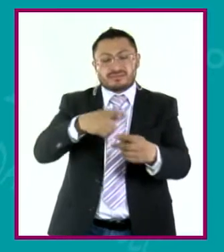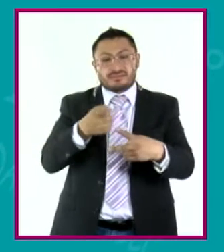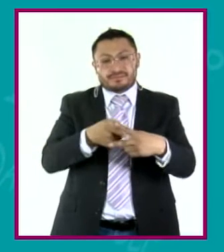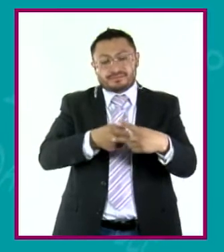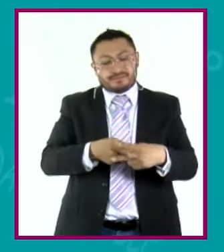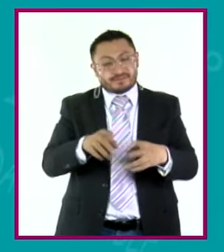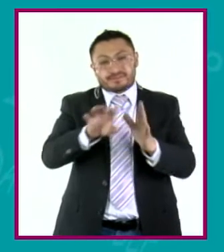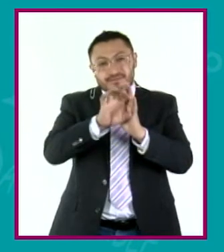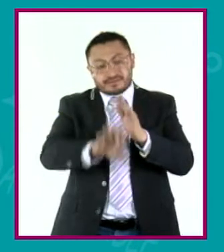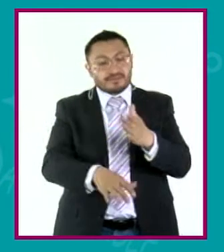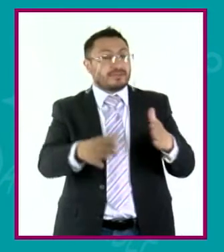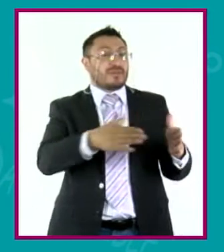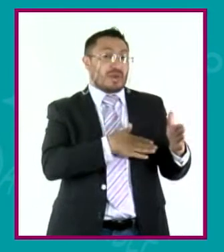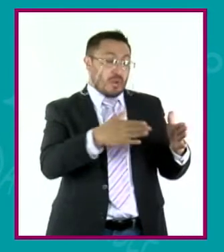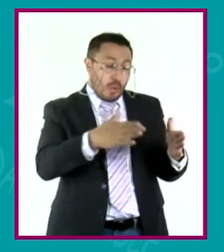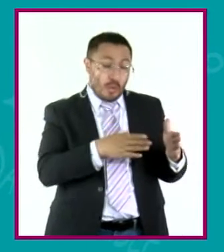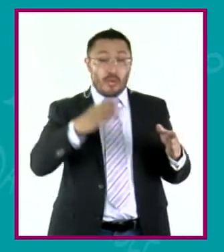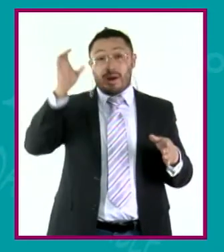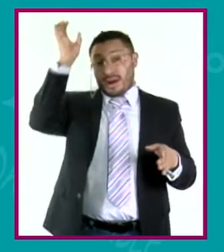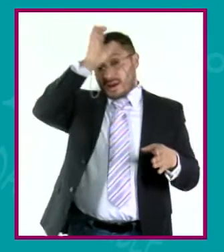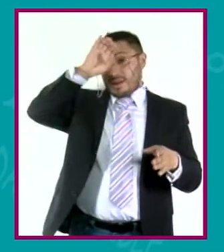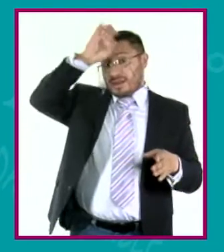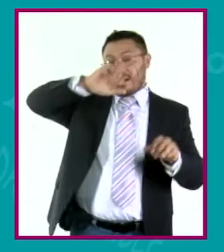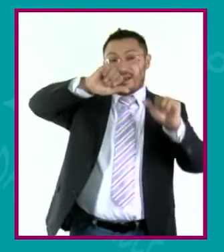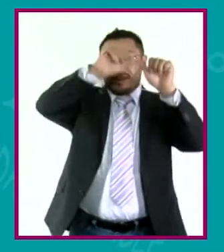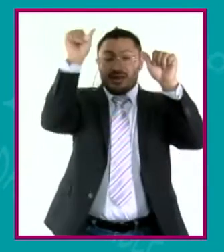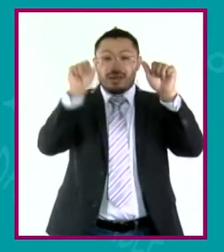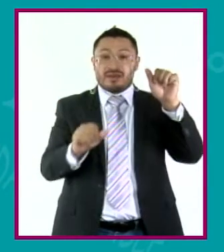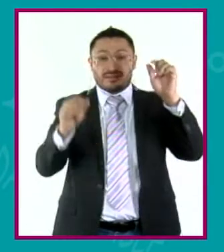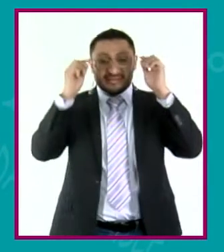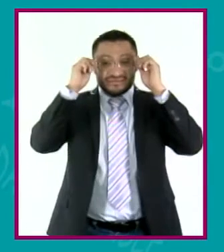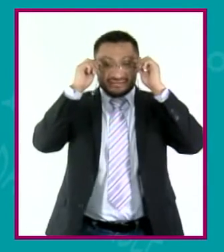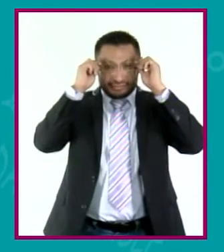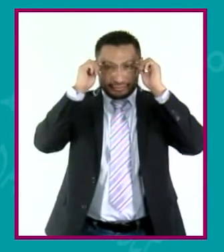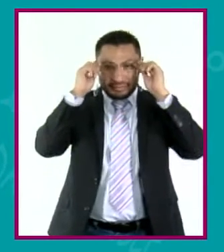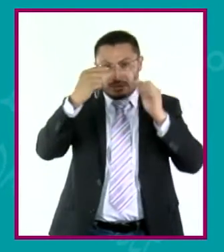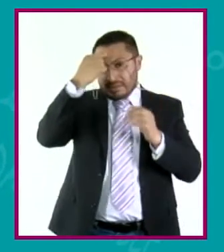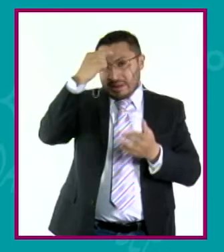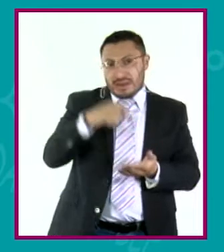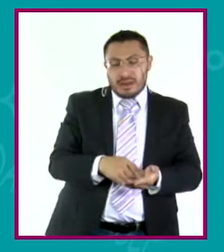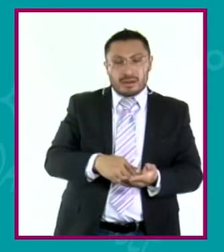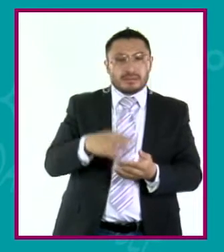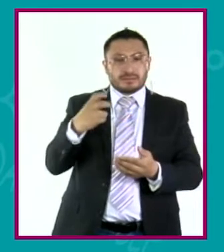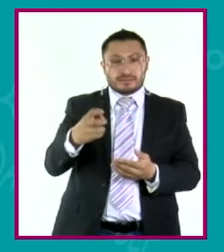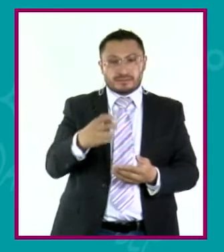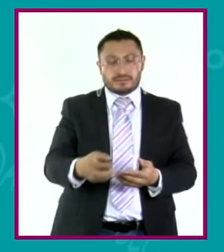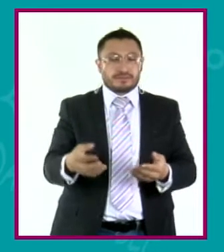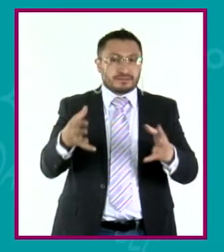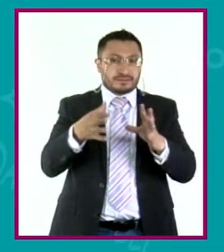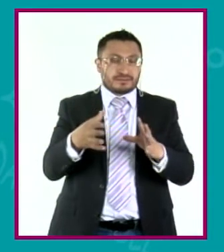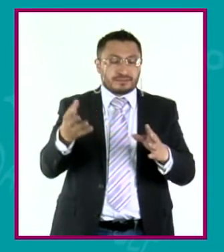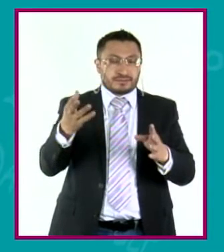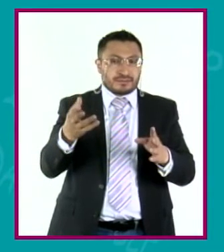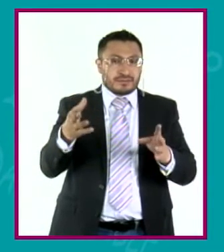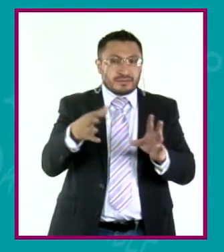en la cocina, en la ciencia, en el arte. O sea, la creatividad creo que es parte de lo que nos define como humanos.